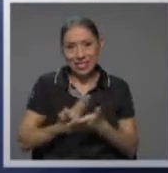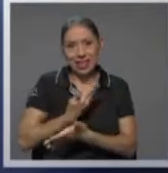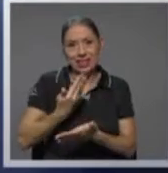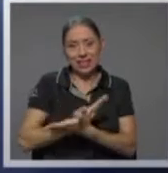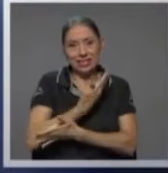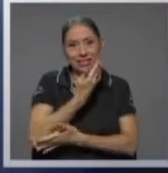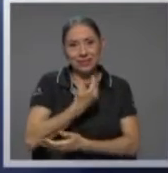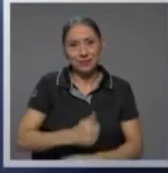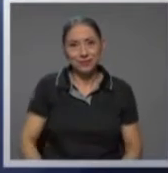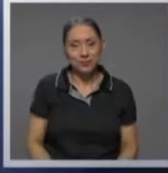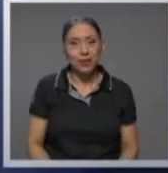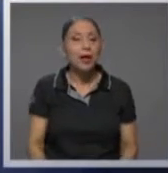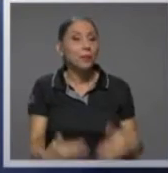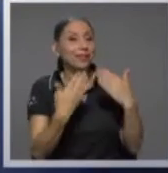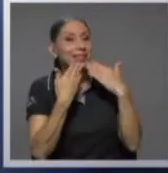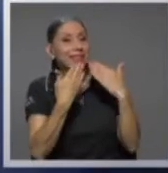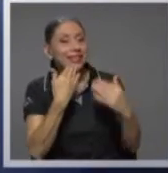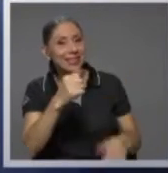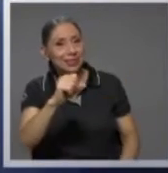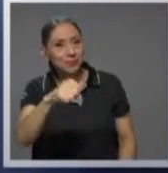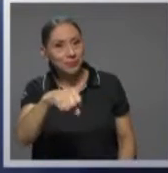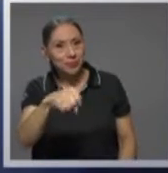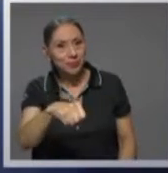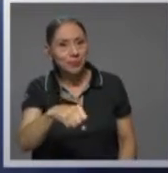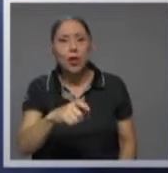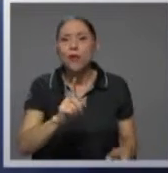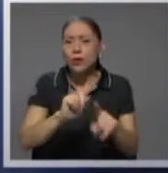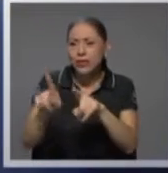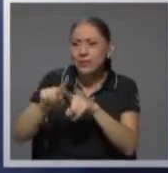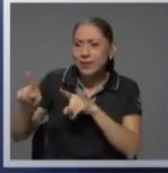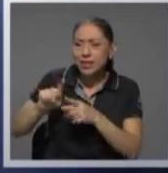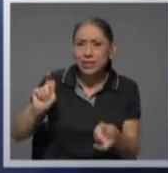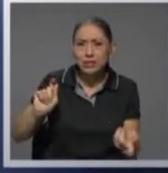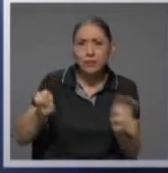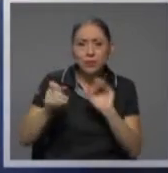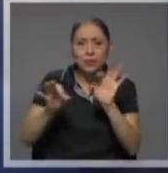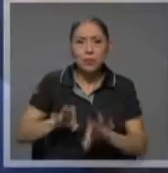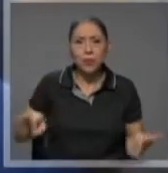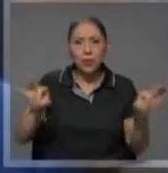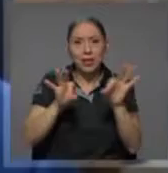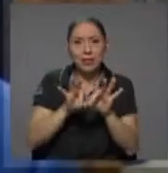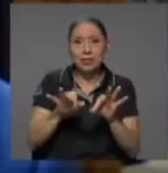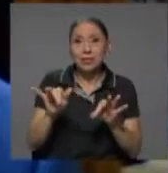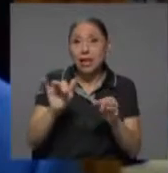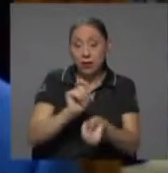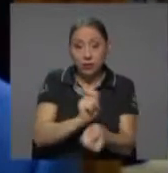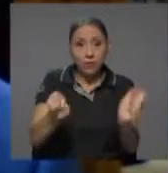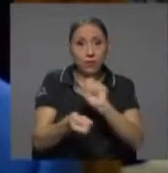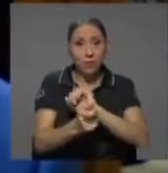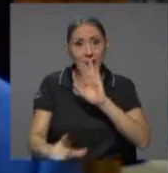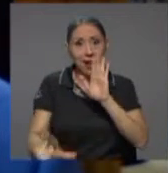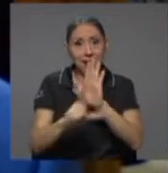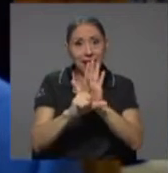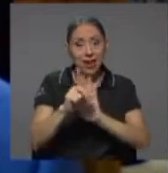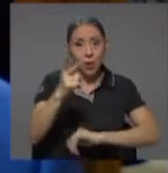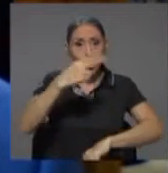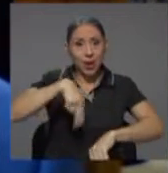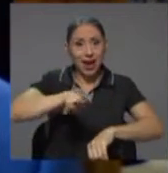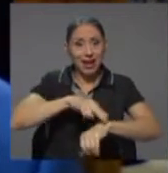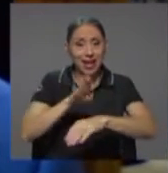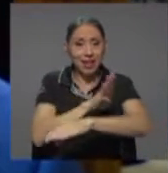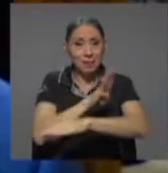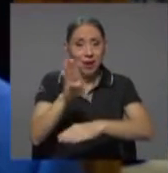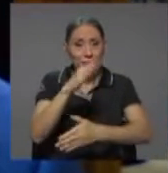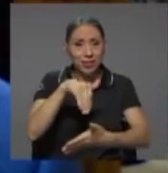Muchas gracias, don Juan Rafael. Y en efecto, fue un conjunto de reformas importantes. Mencionaba ahora la reforma a la ley orgánica del Banco Central. Se dieron cuatro